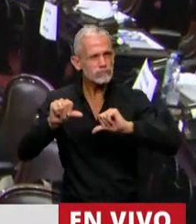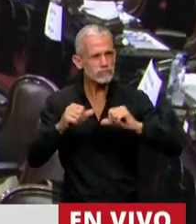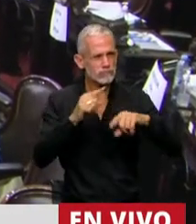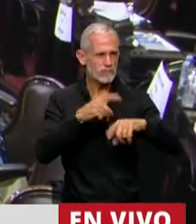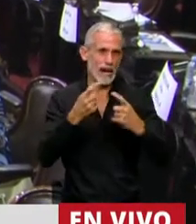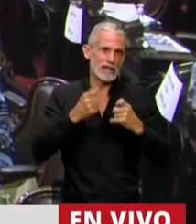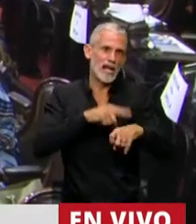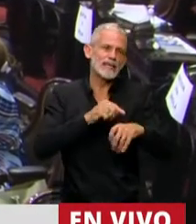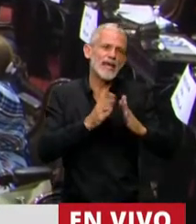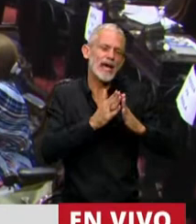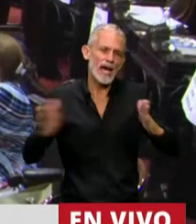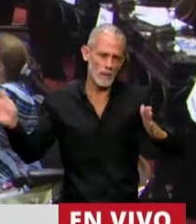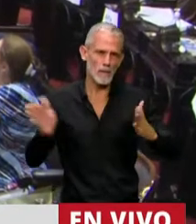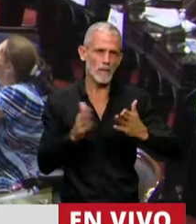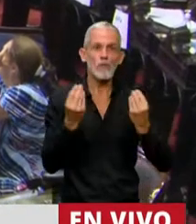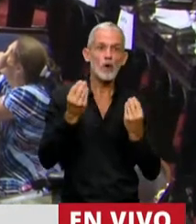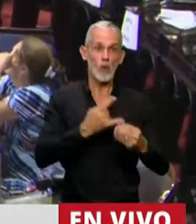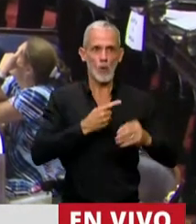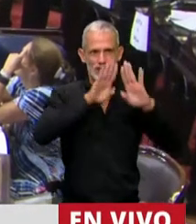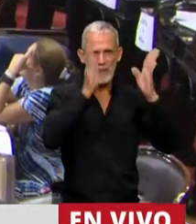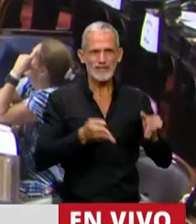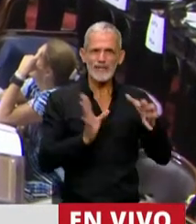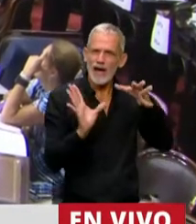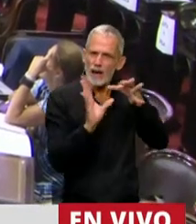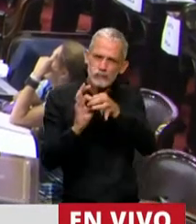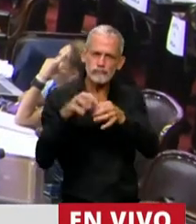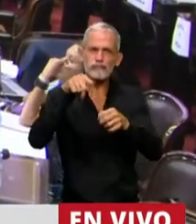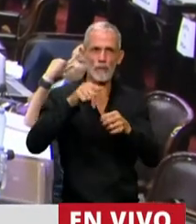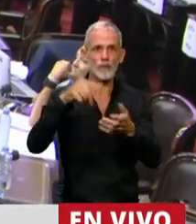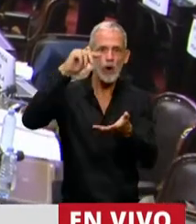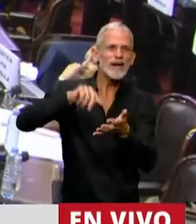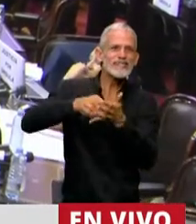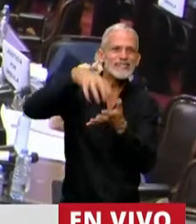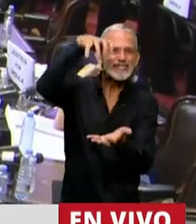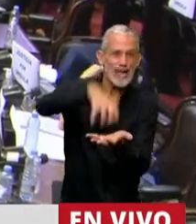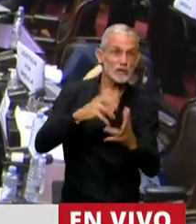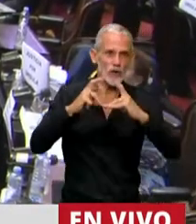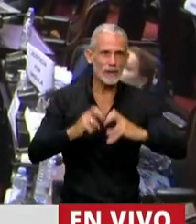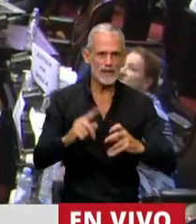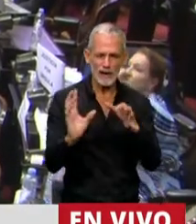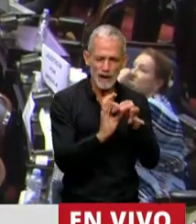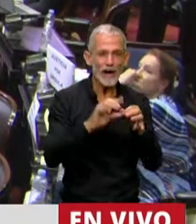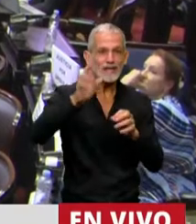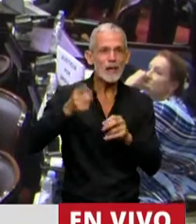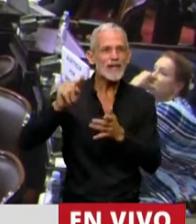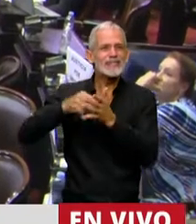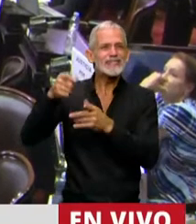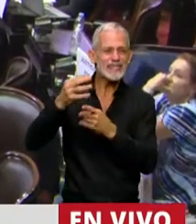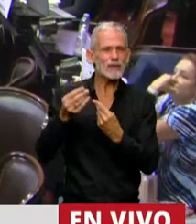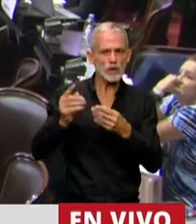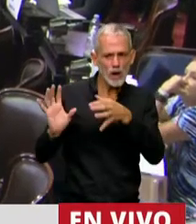de manera sistémica, con universidades, con centros de investigación y con centros de